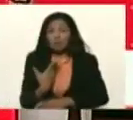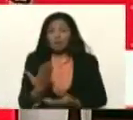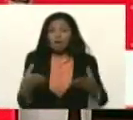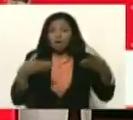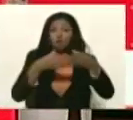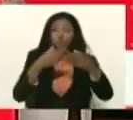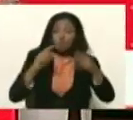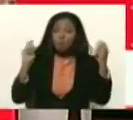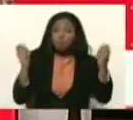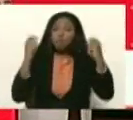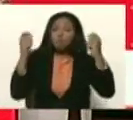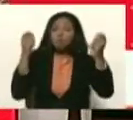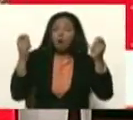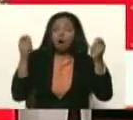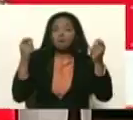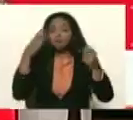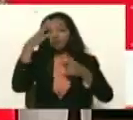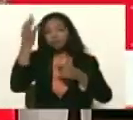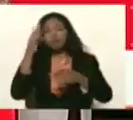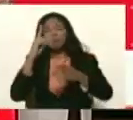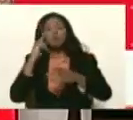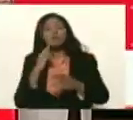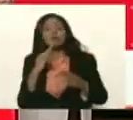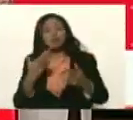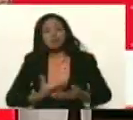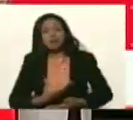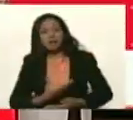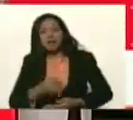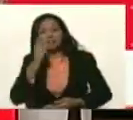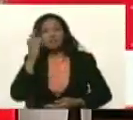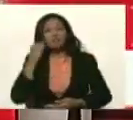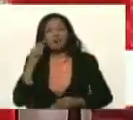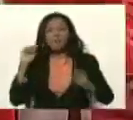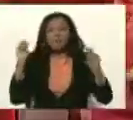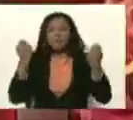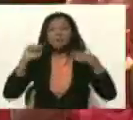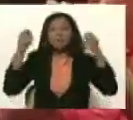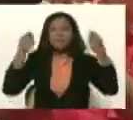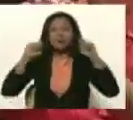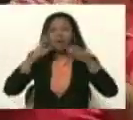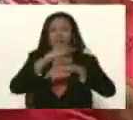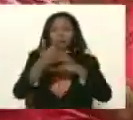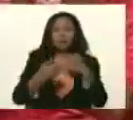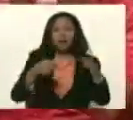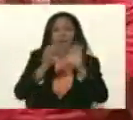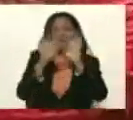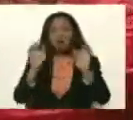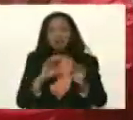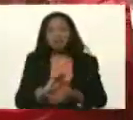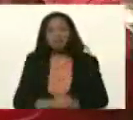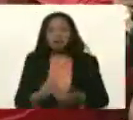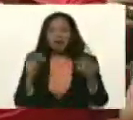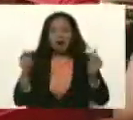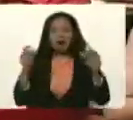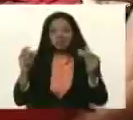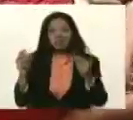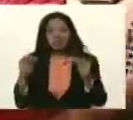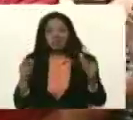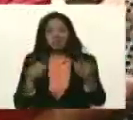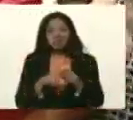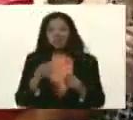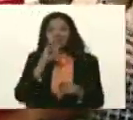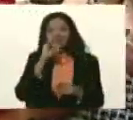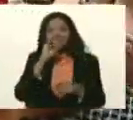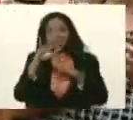comité promotor del Consejo Bolivariano de Alcaldes, que me prepara el plan, las acciones, y los